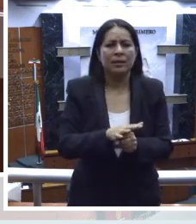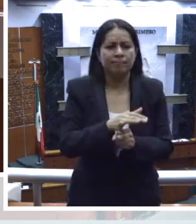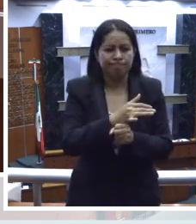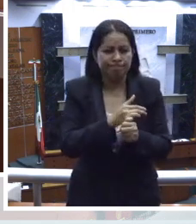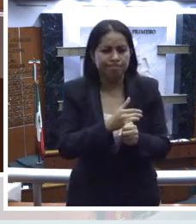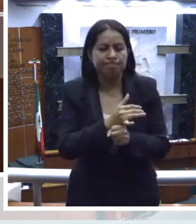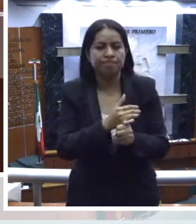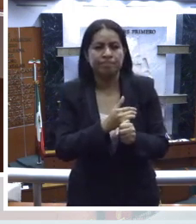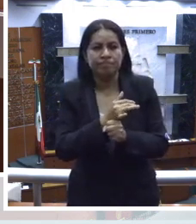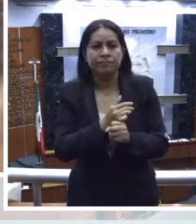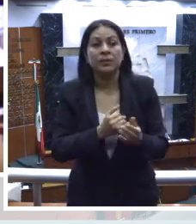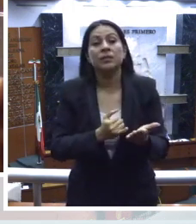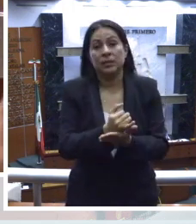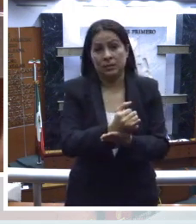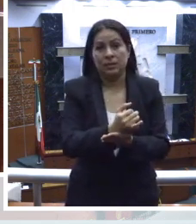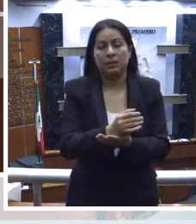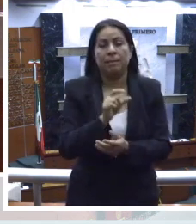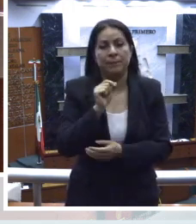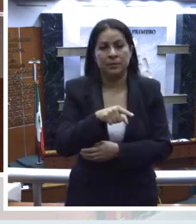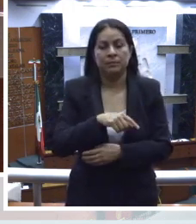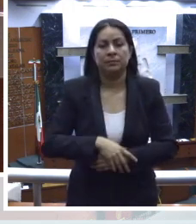analiza y dictamina.